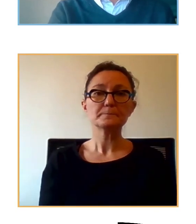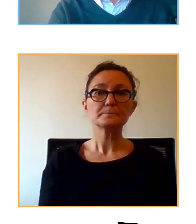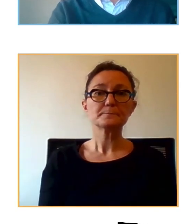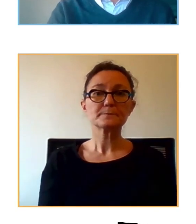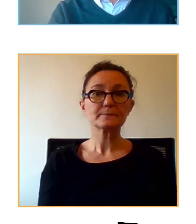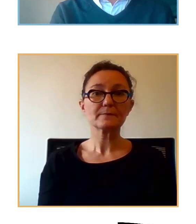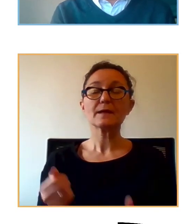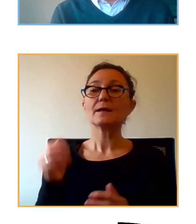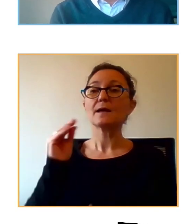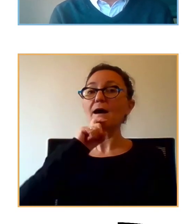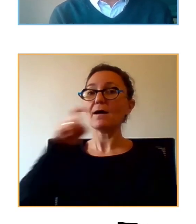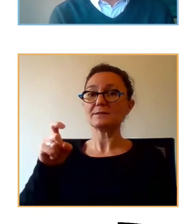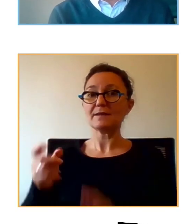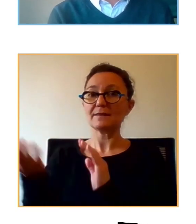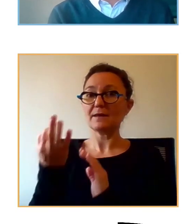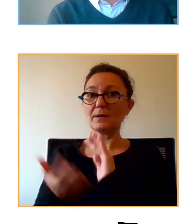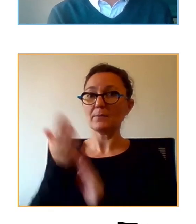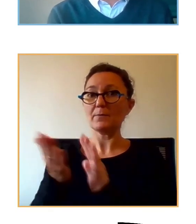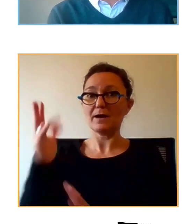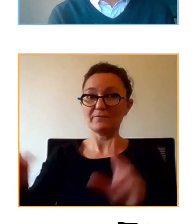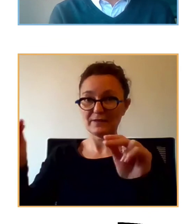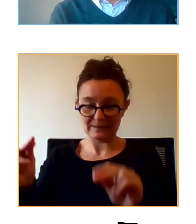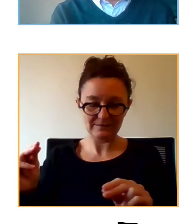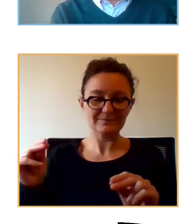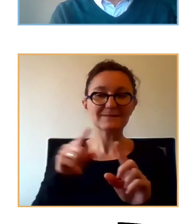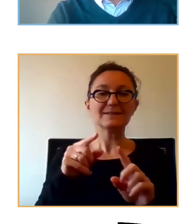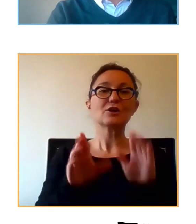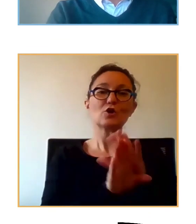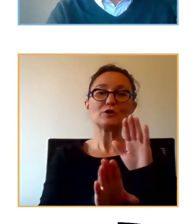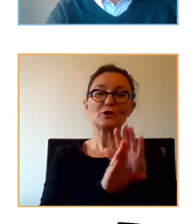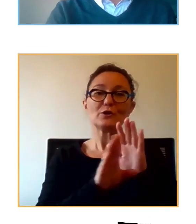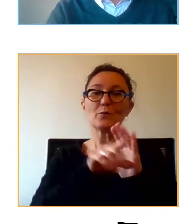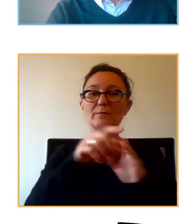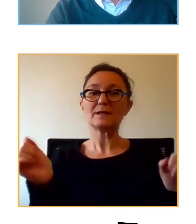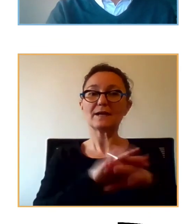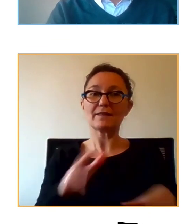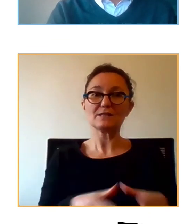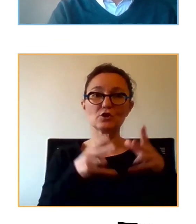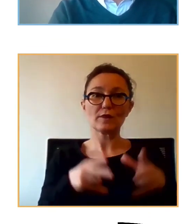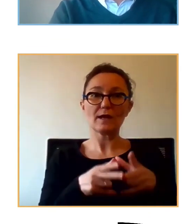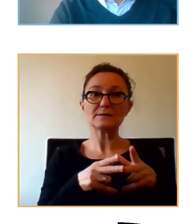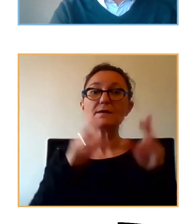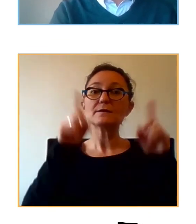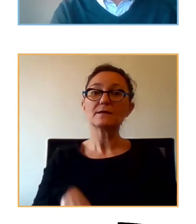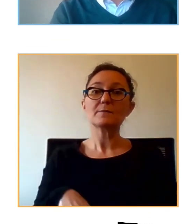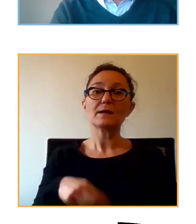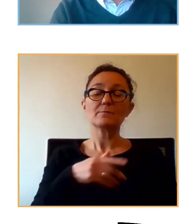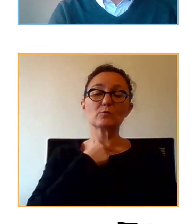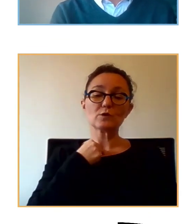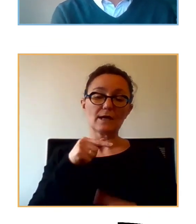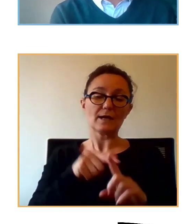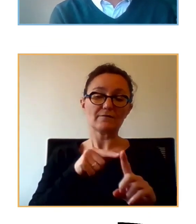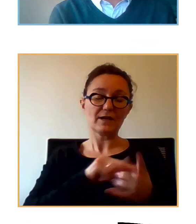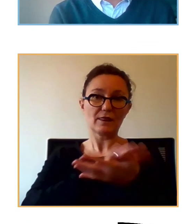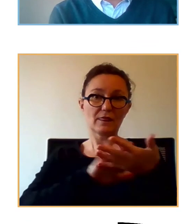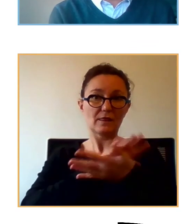que simplemente está en está en redes sociales y ahí aparece todo esto. También me gusta hacer referencia a